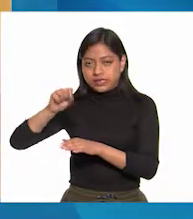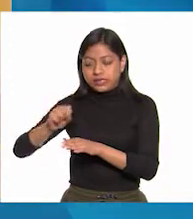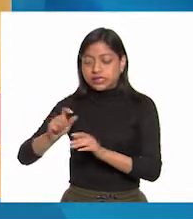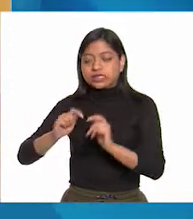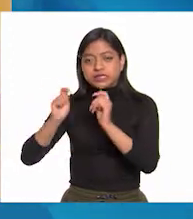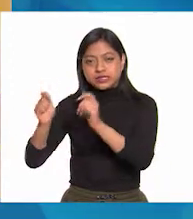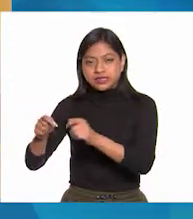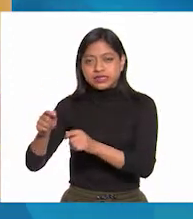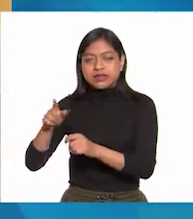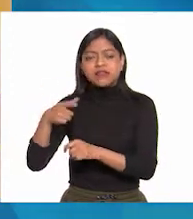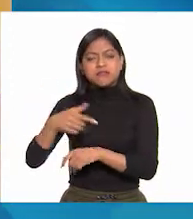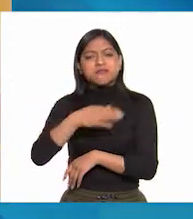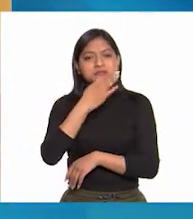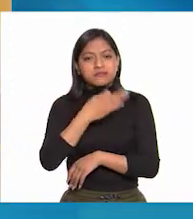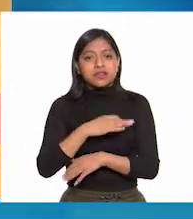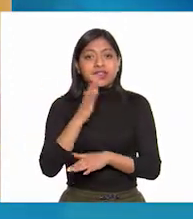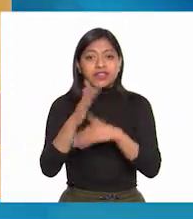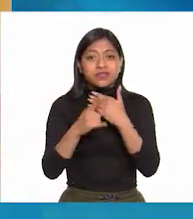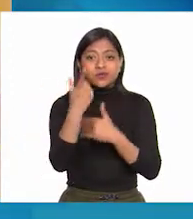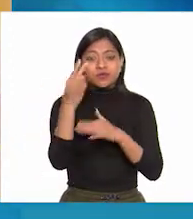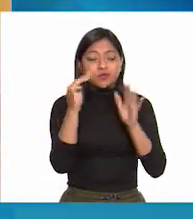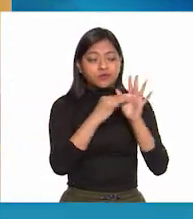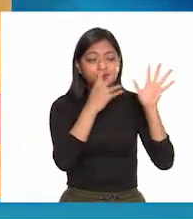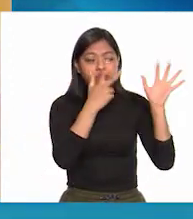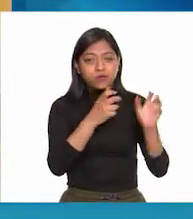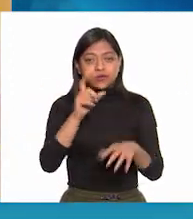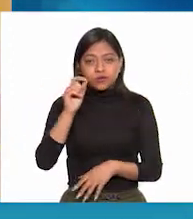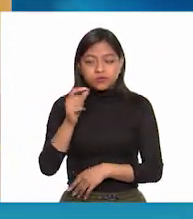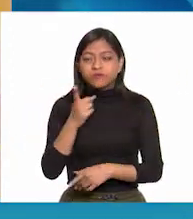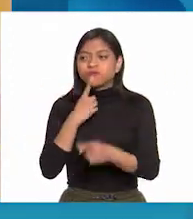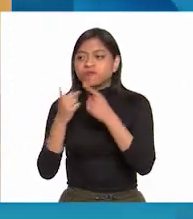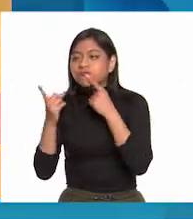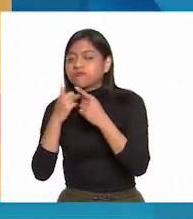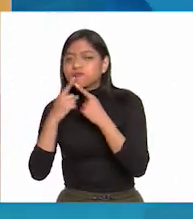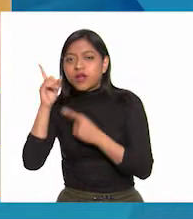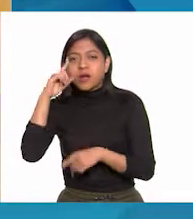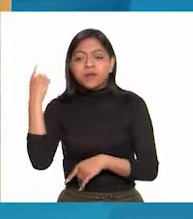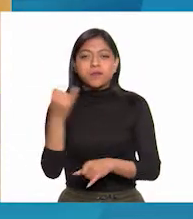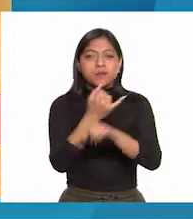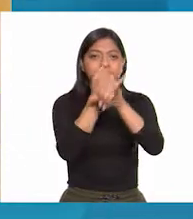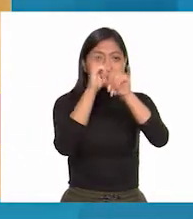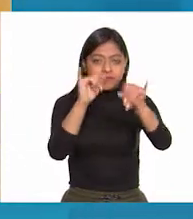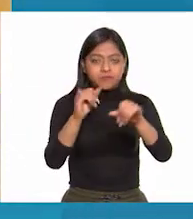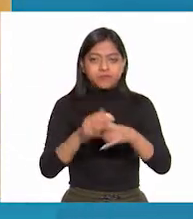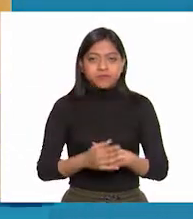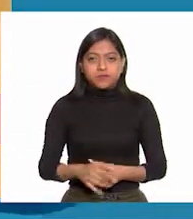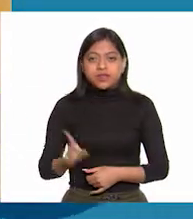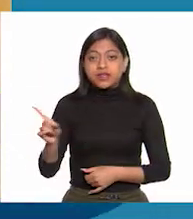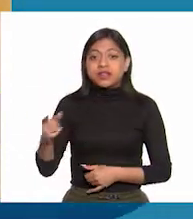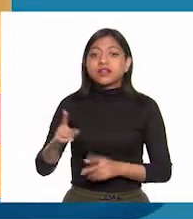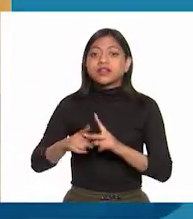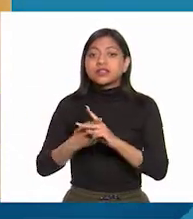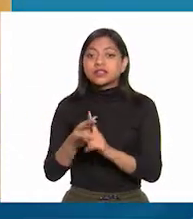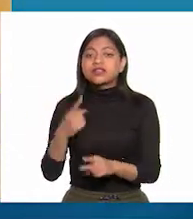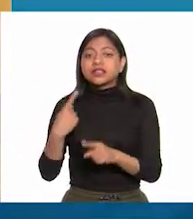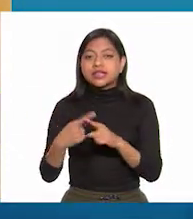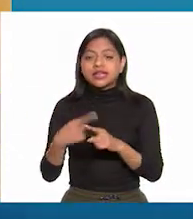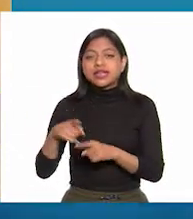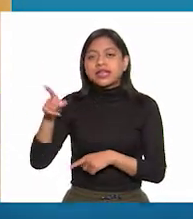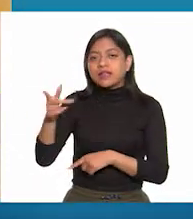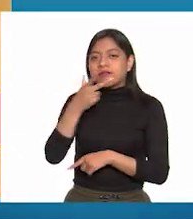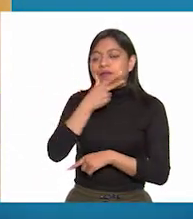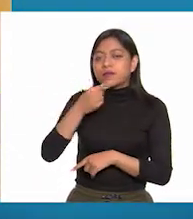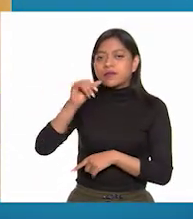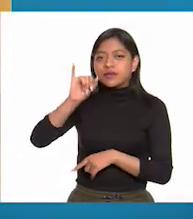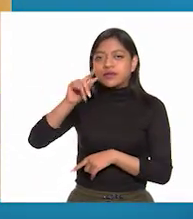En 1820, surgió un plan independentista dentro de las filas realistas. Su autor, Agustín de Iturbide,